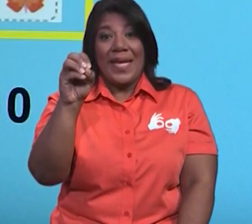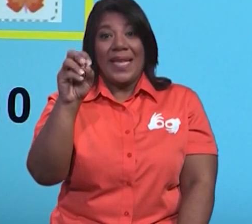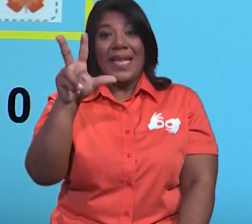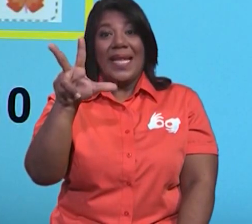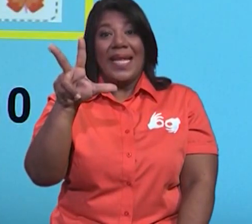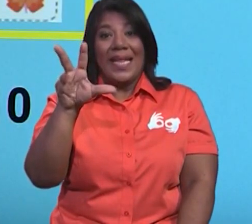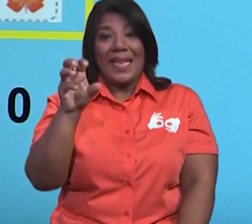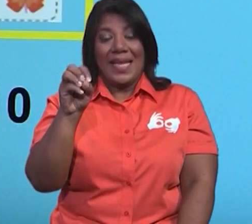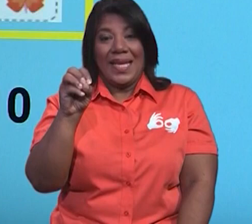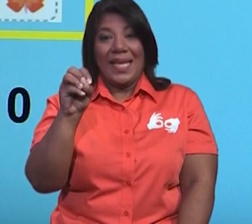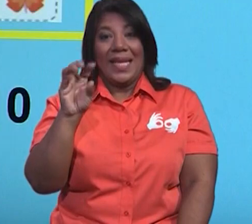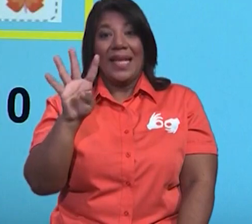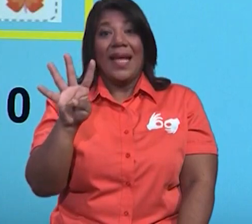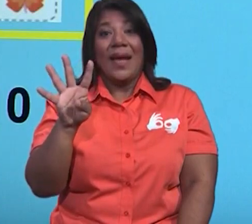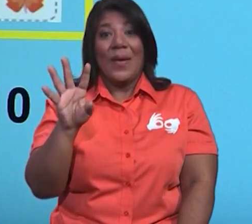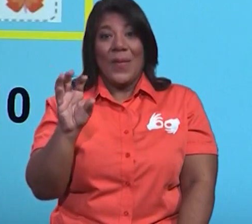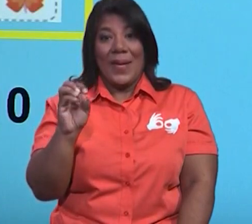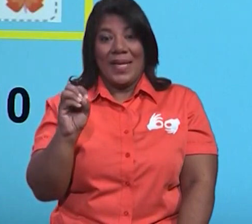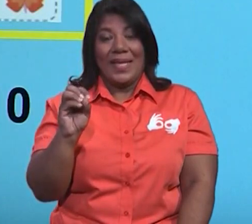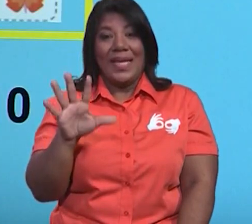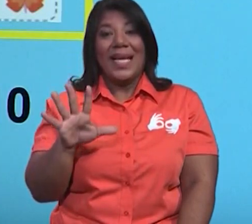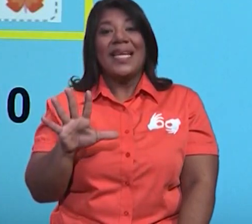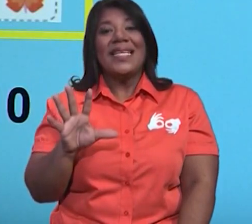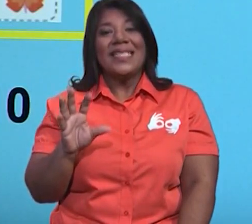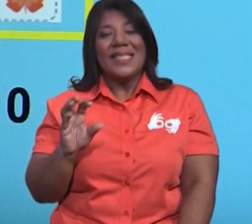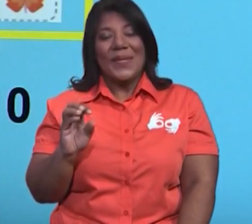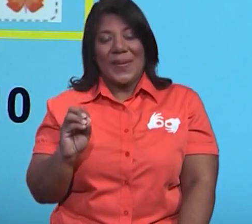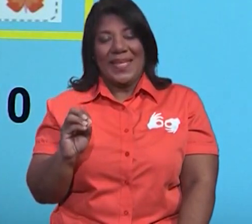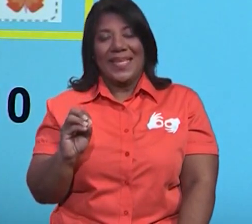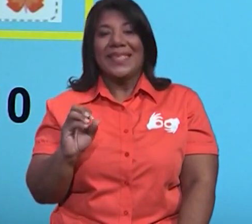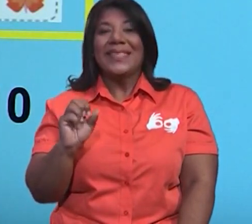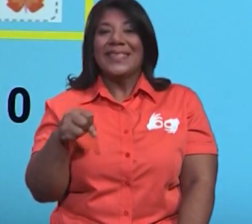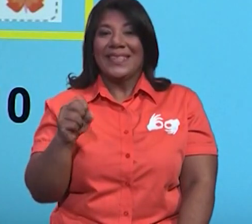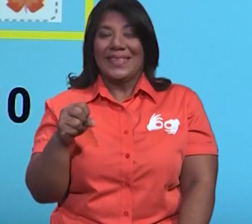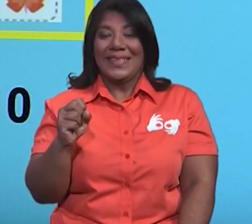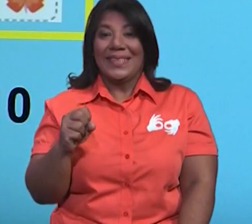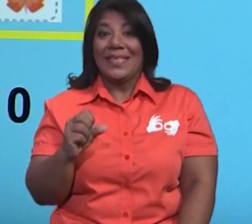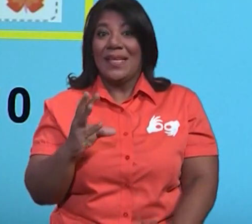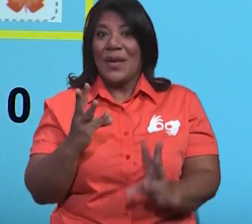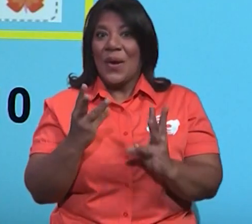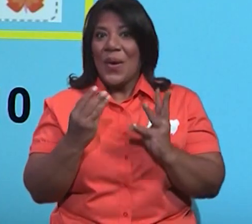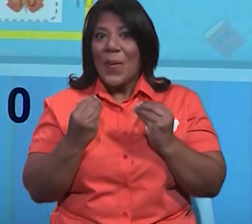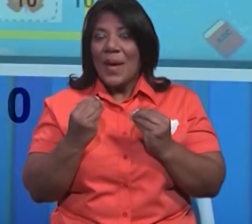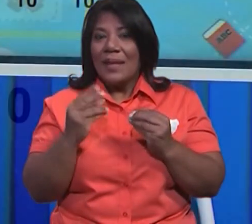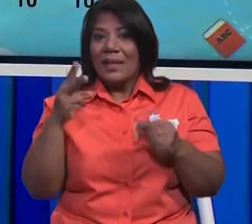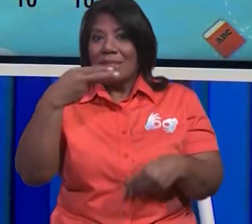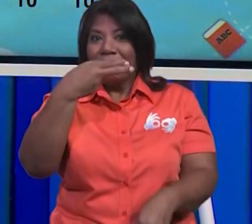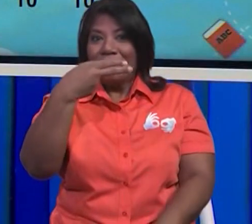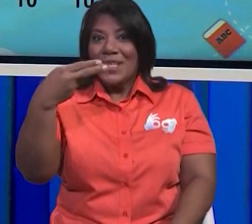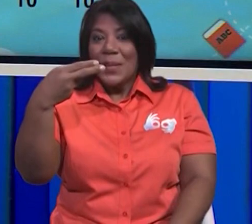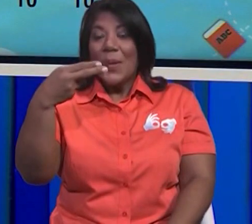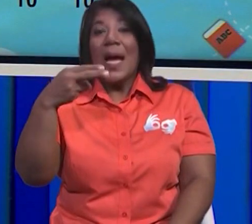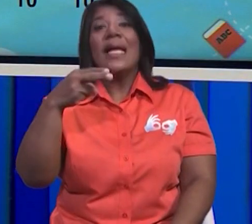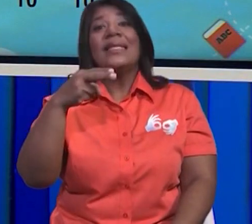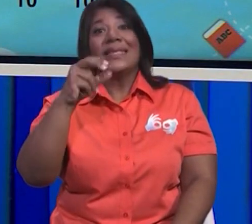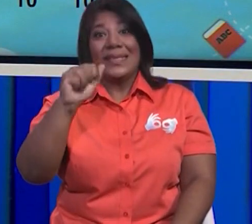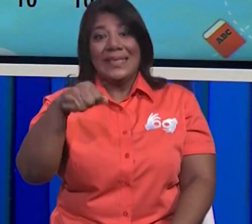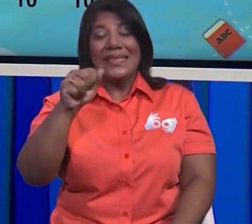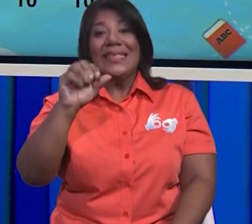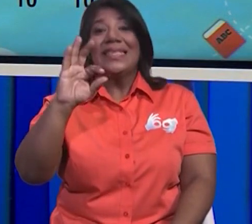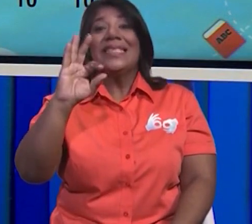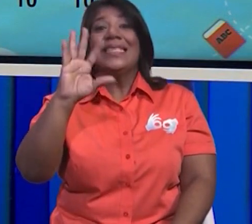20, 30, 40, 50. ¿Cuántas mariposas hay? Hay 50